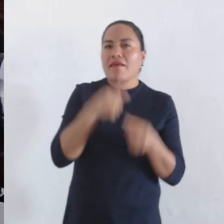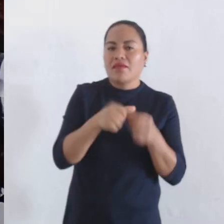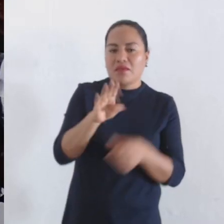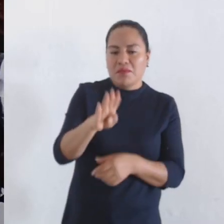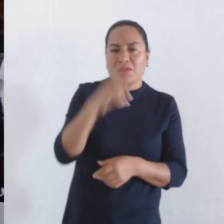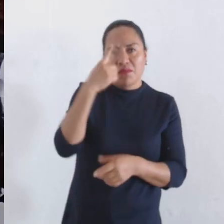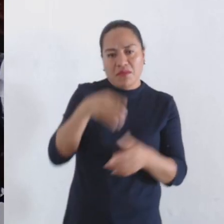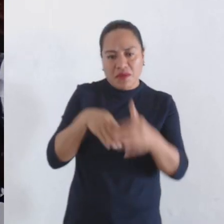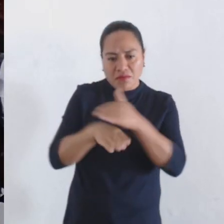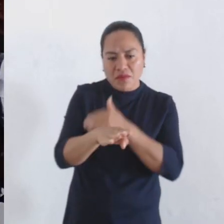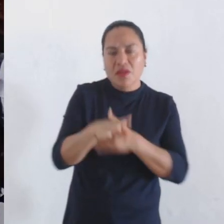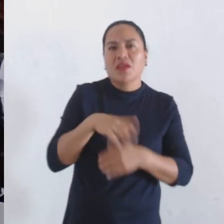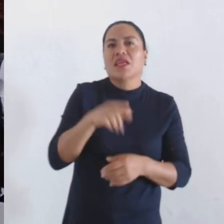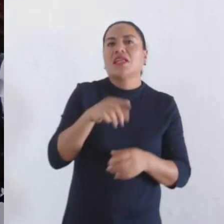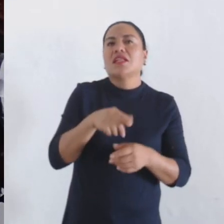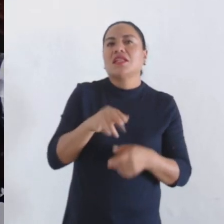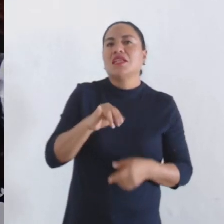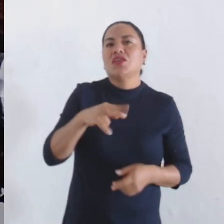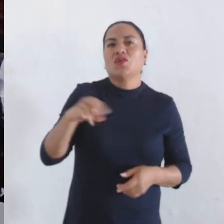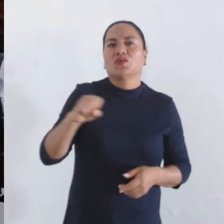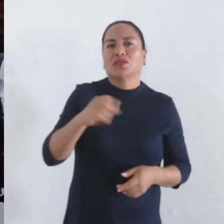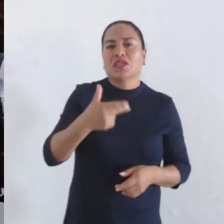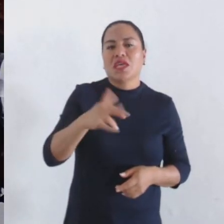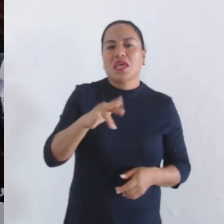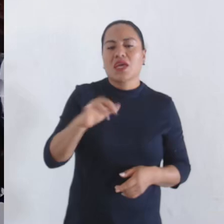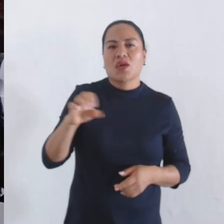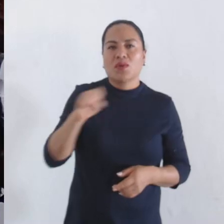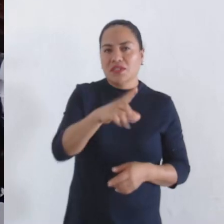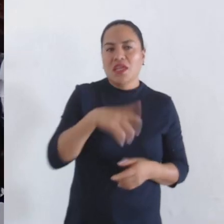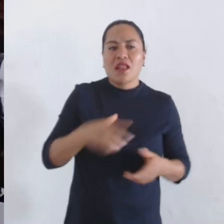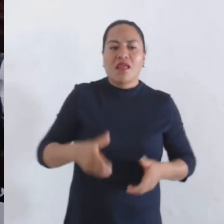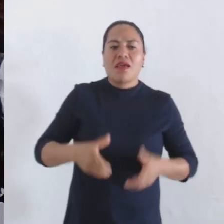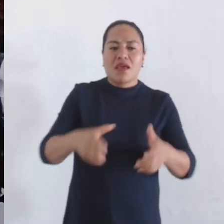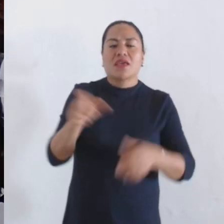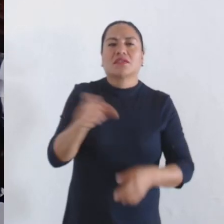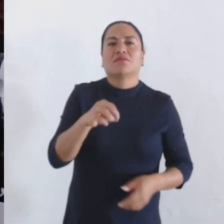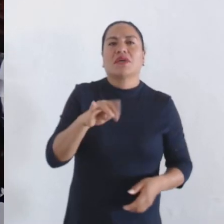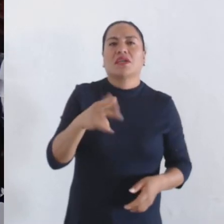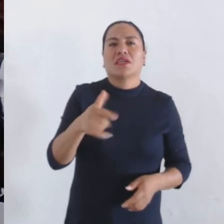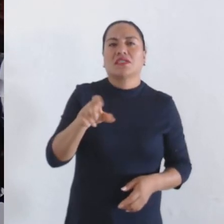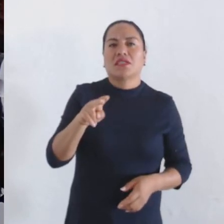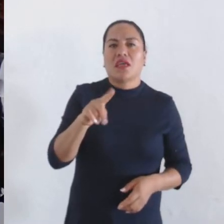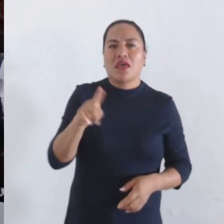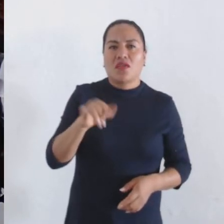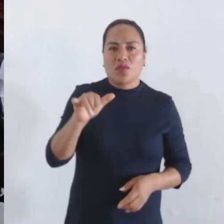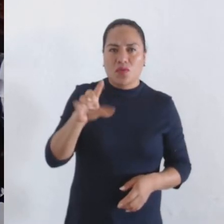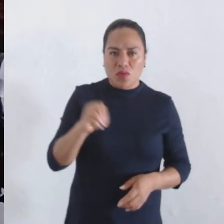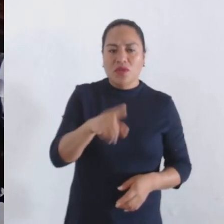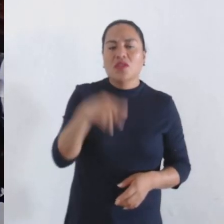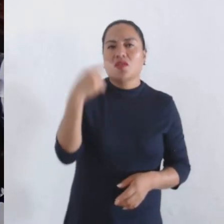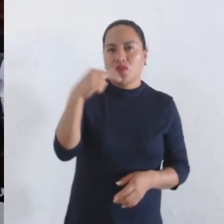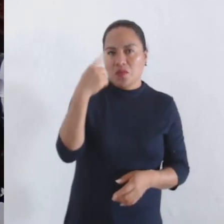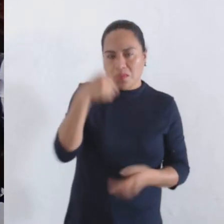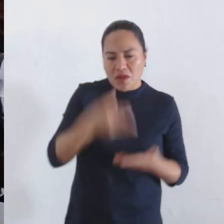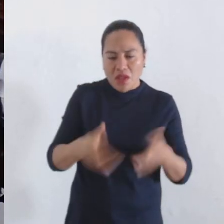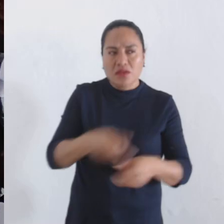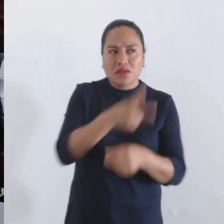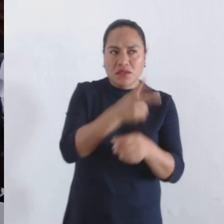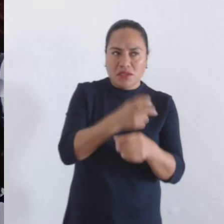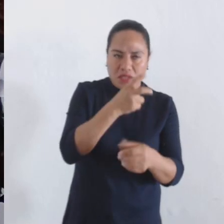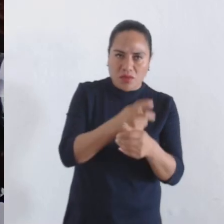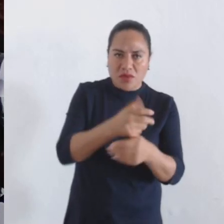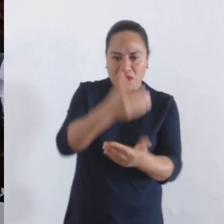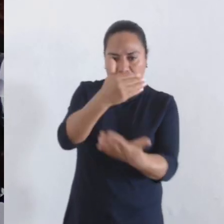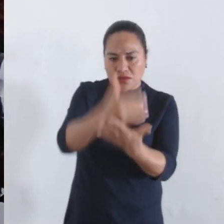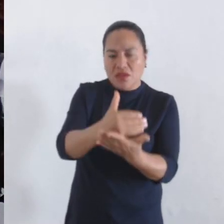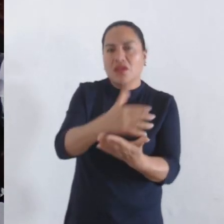cual da acceso a la calle Niños Héroes del barrio Exmarquesados, Centro Oaxaca, recibiendo el nombre de Segunda Cerrada